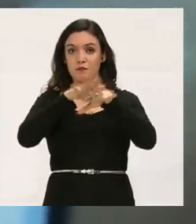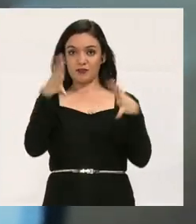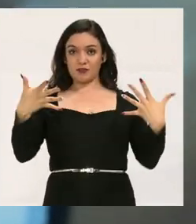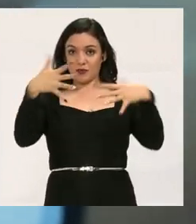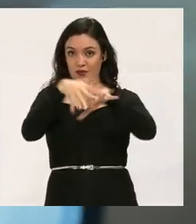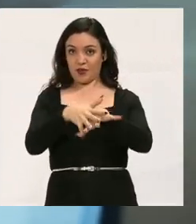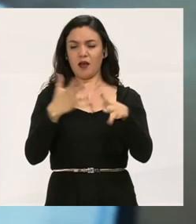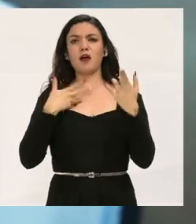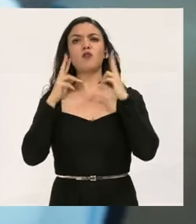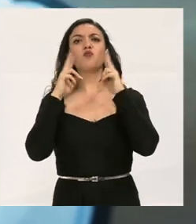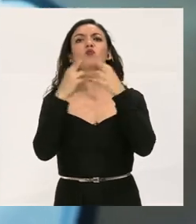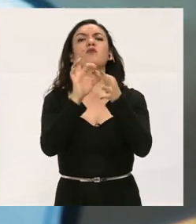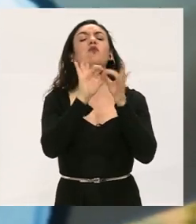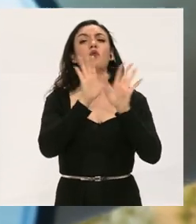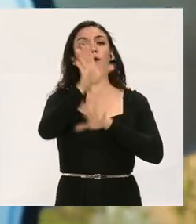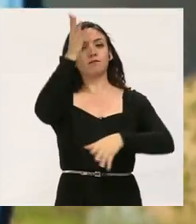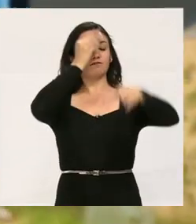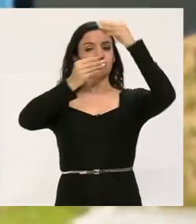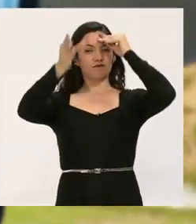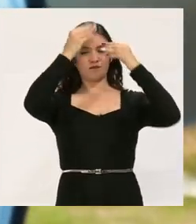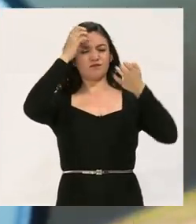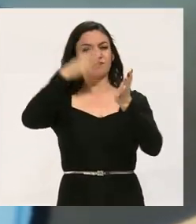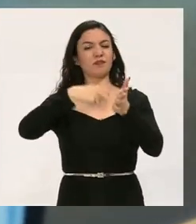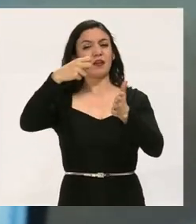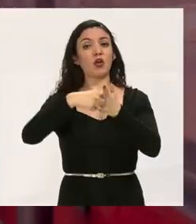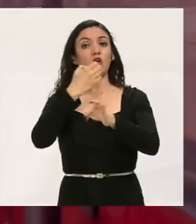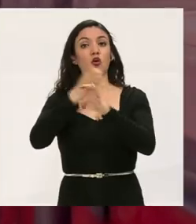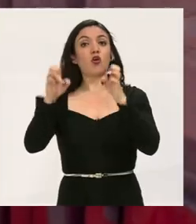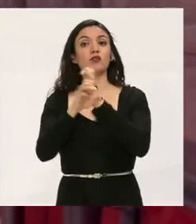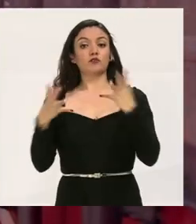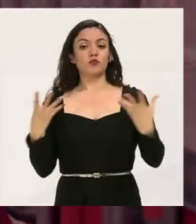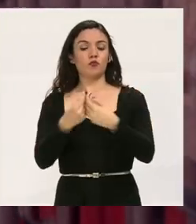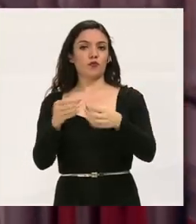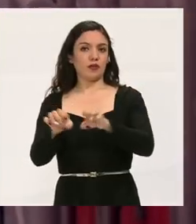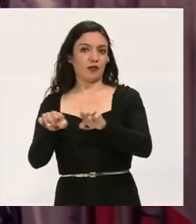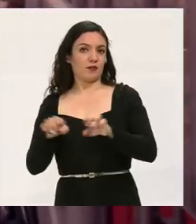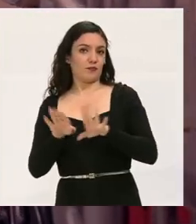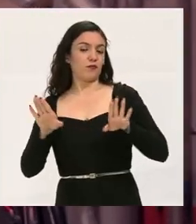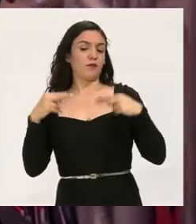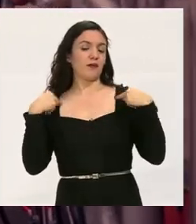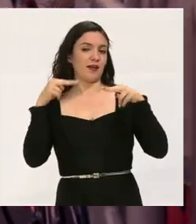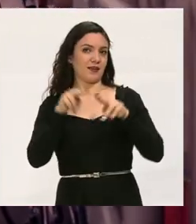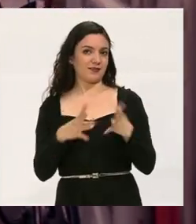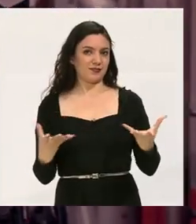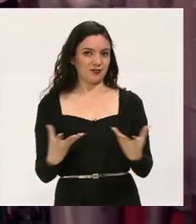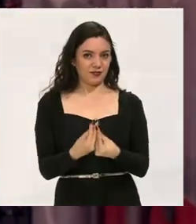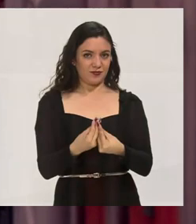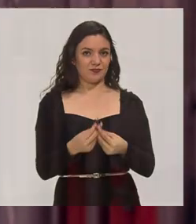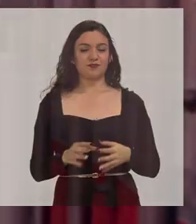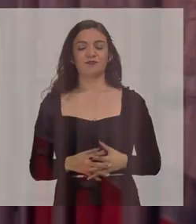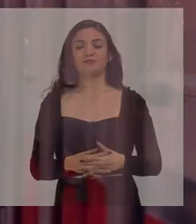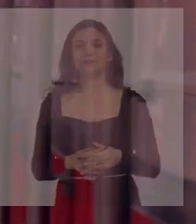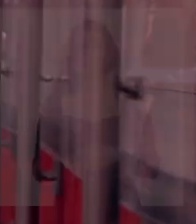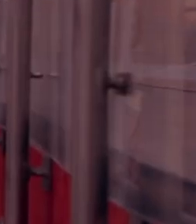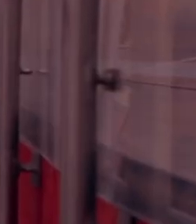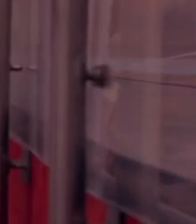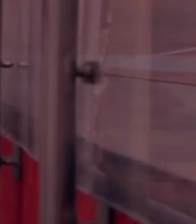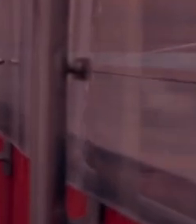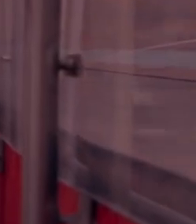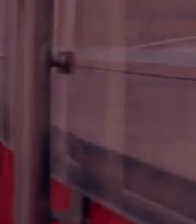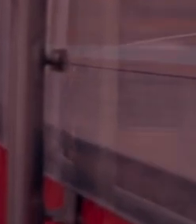una sociedad más incluyente, se unen a aprender y experimentar habilidades junto a sus compañeros y maestros.